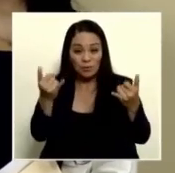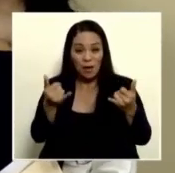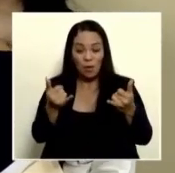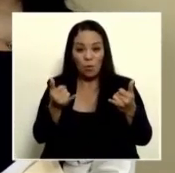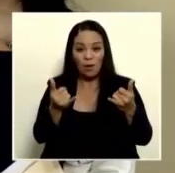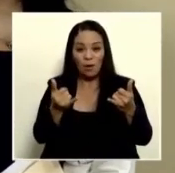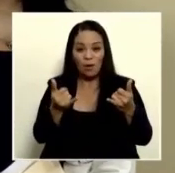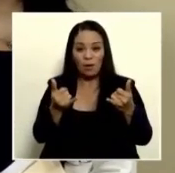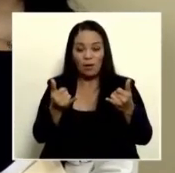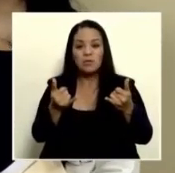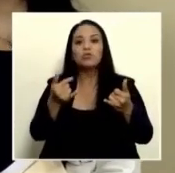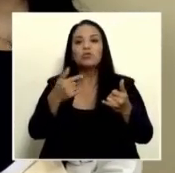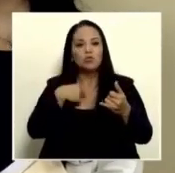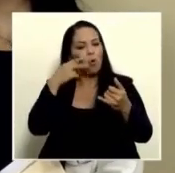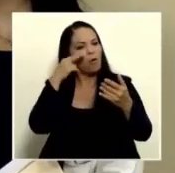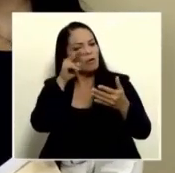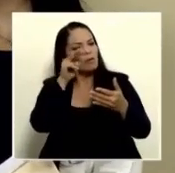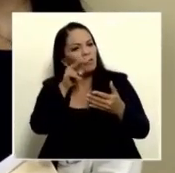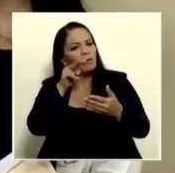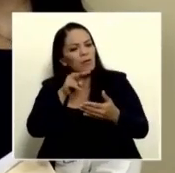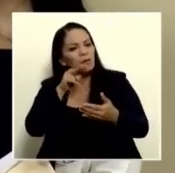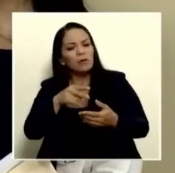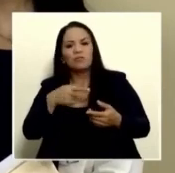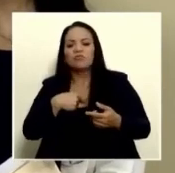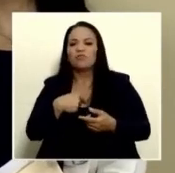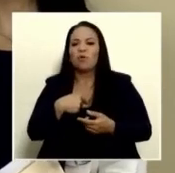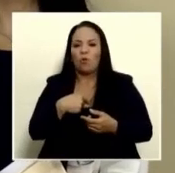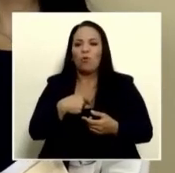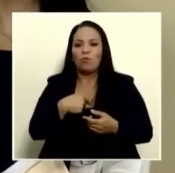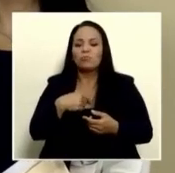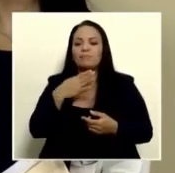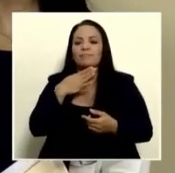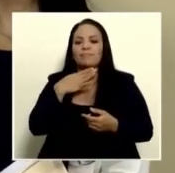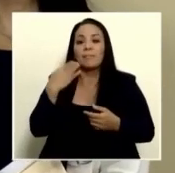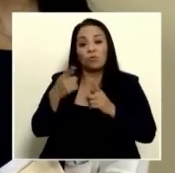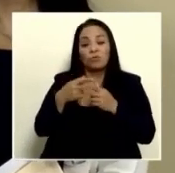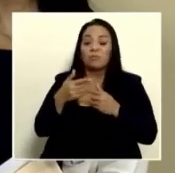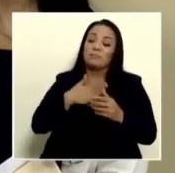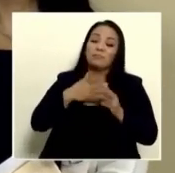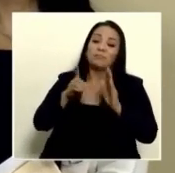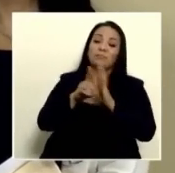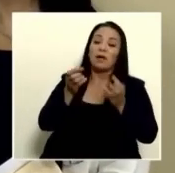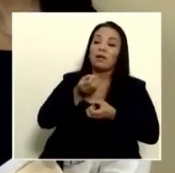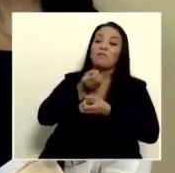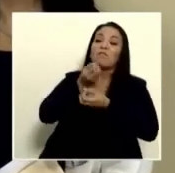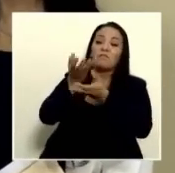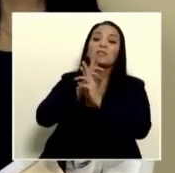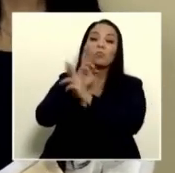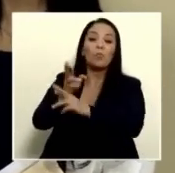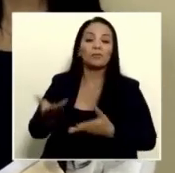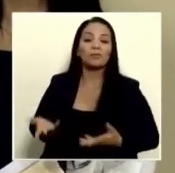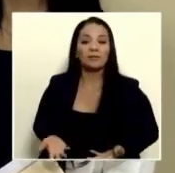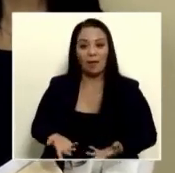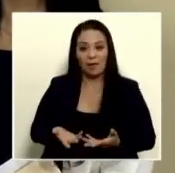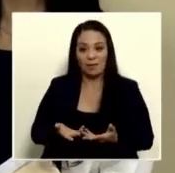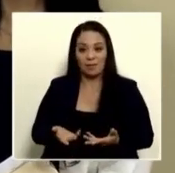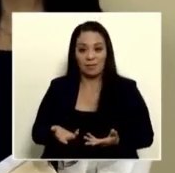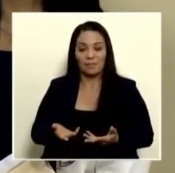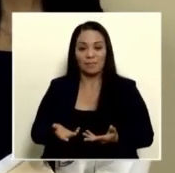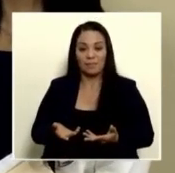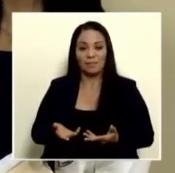fue demasiado y este es mi derecho de respuesta porque el derecho de respuesta a esos medios